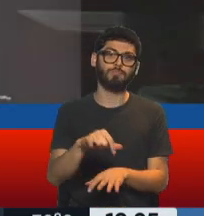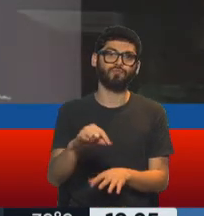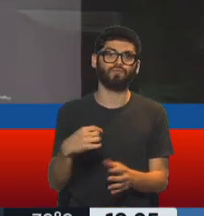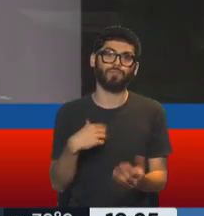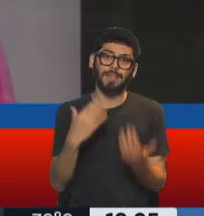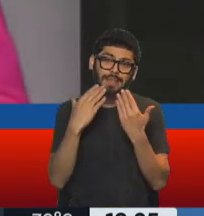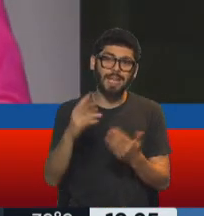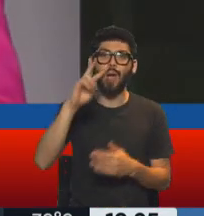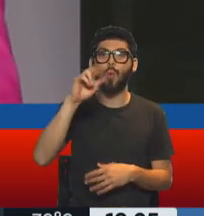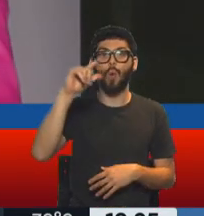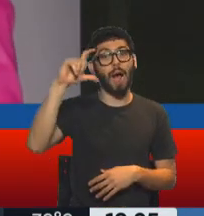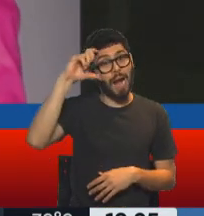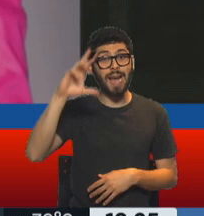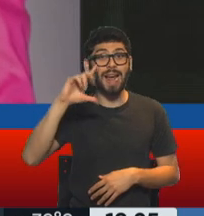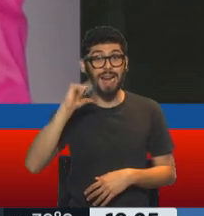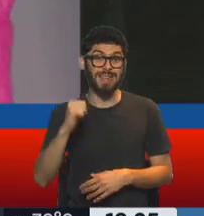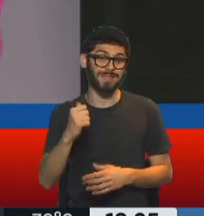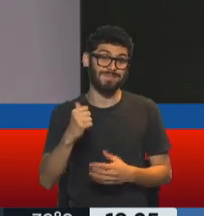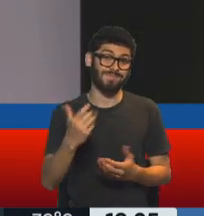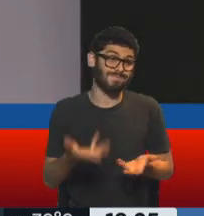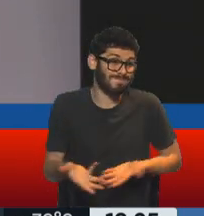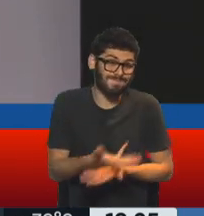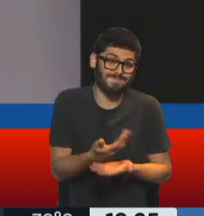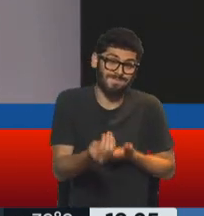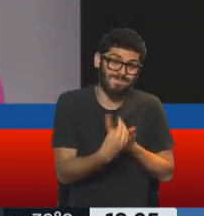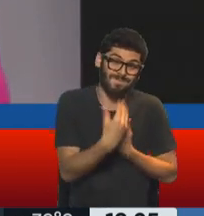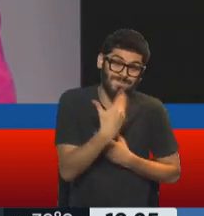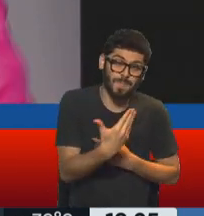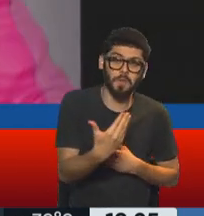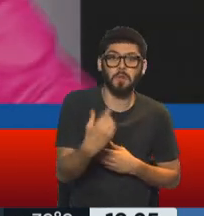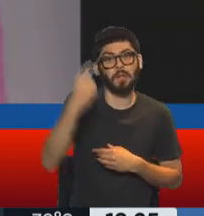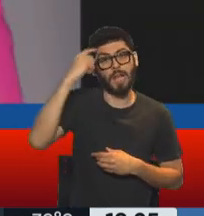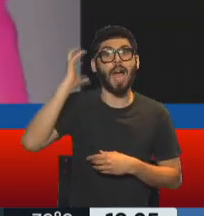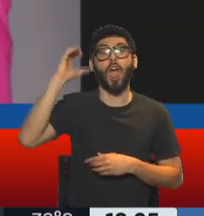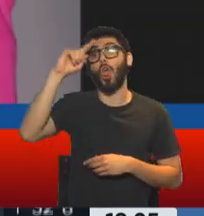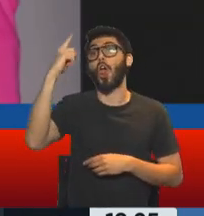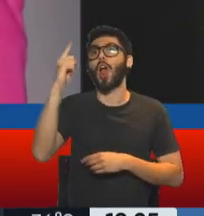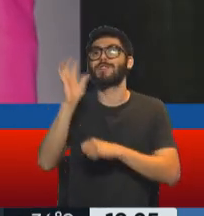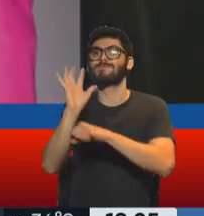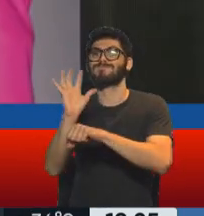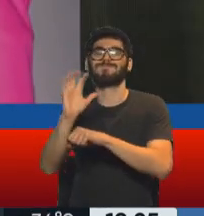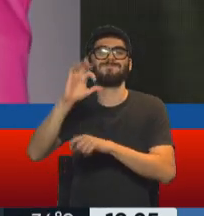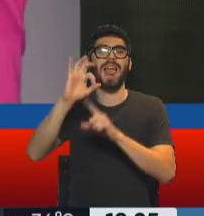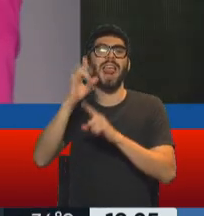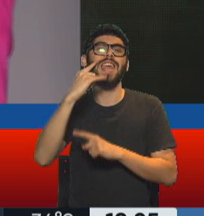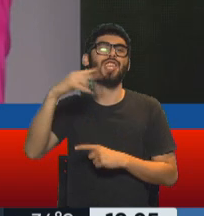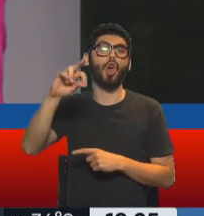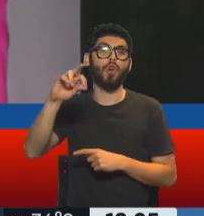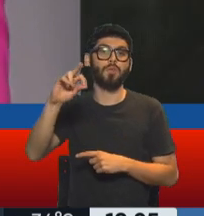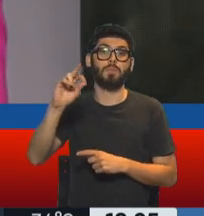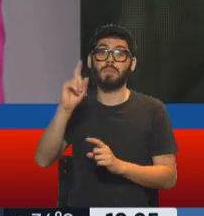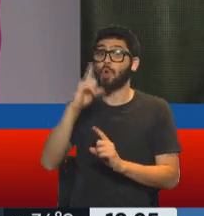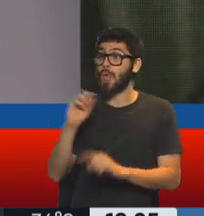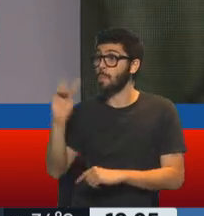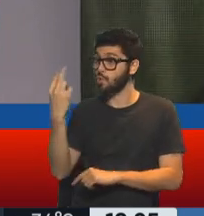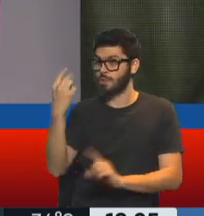agradecer, Valeria, por compartir esto. Nació esa idea de ponerle Kino a la radio el mismo día de su muerte.